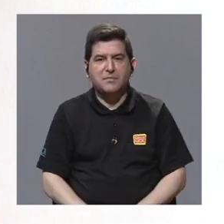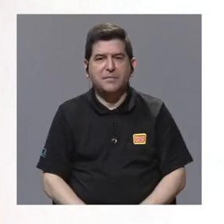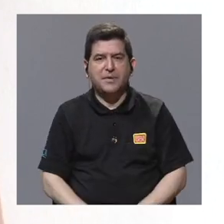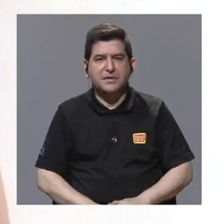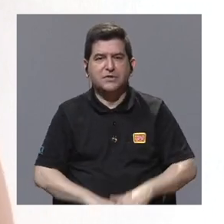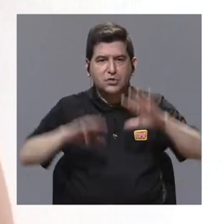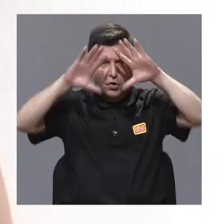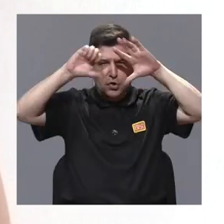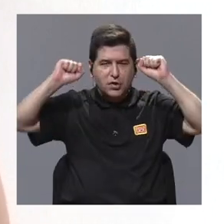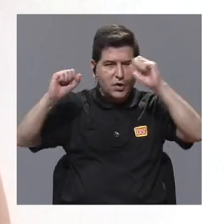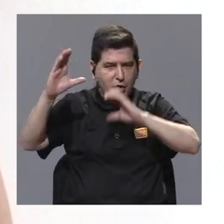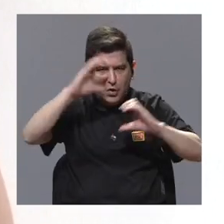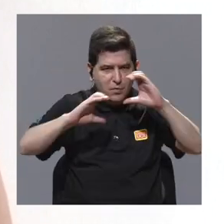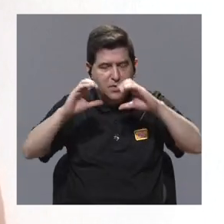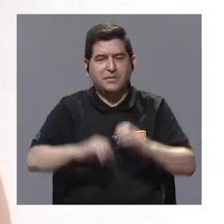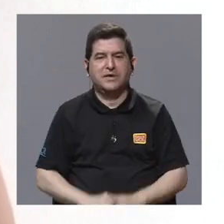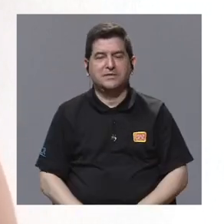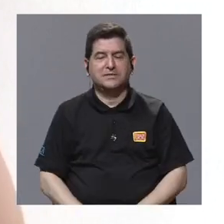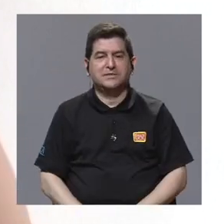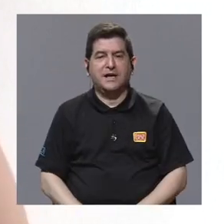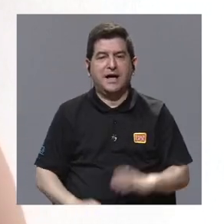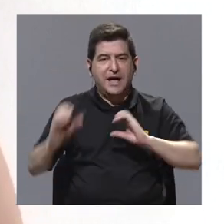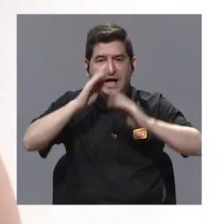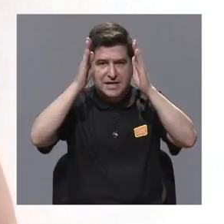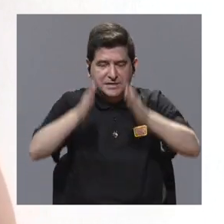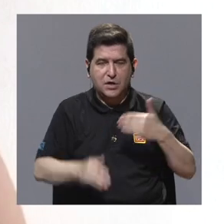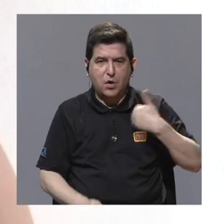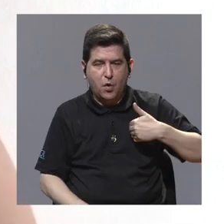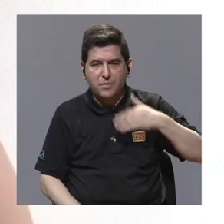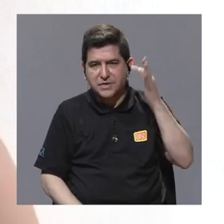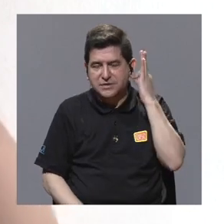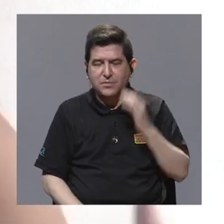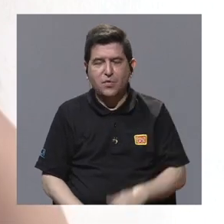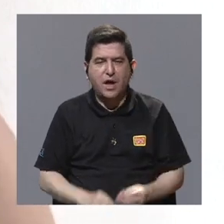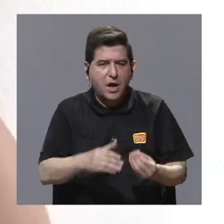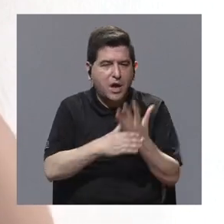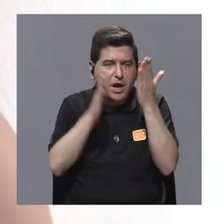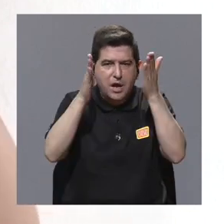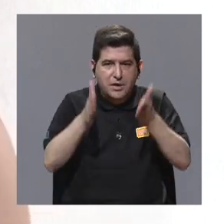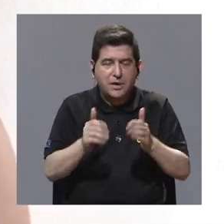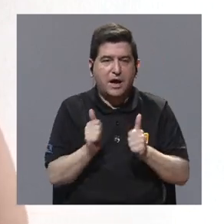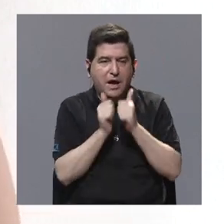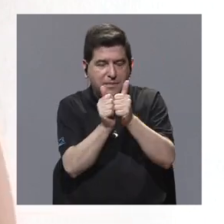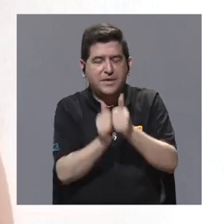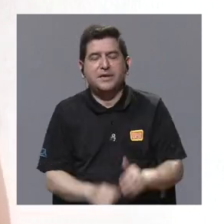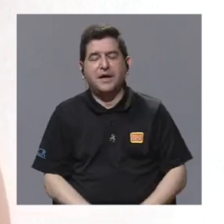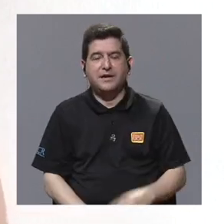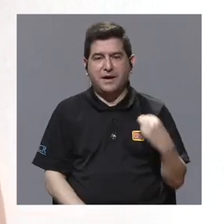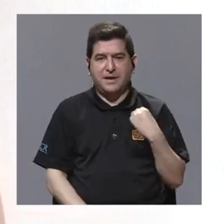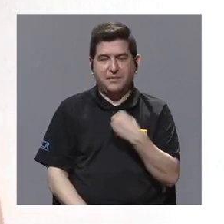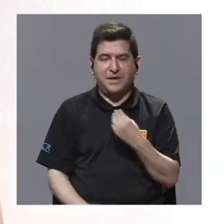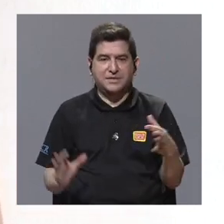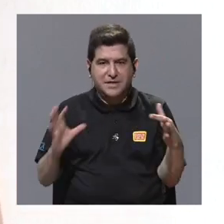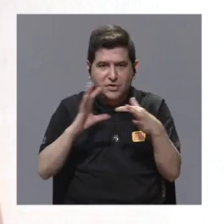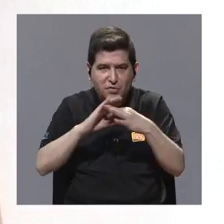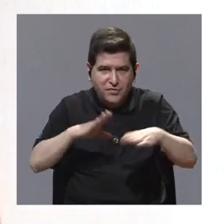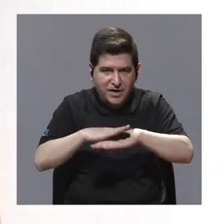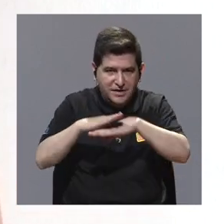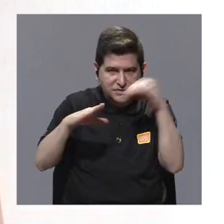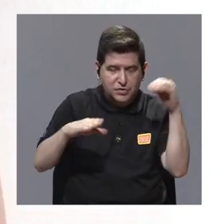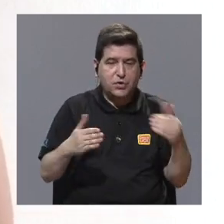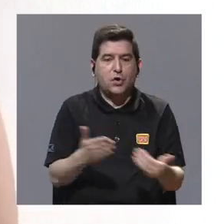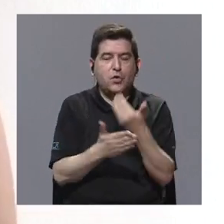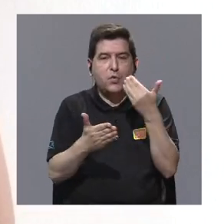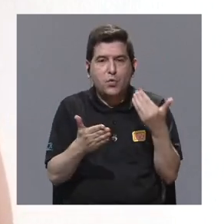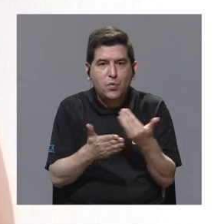científica, es cuando científicas y científicos vulcanólogos acompañaron a la Cancillería costarricense a negociar los